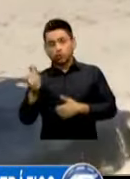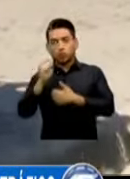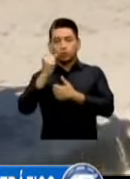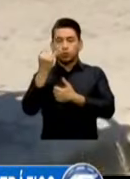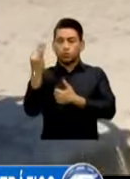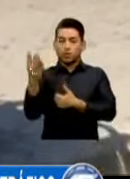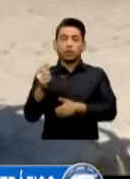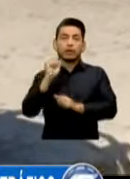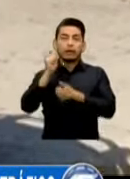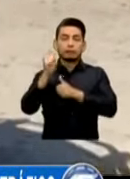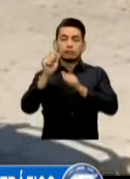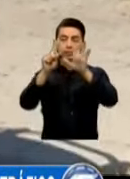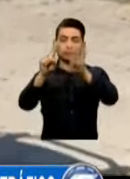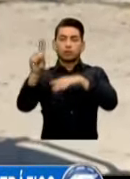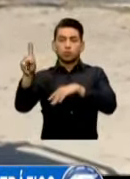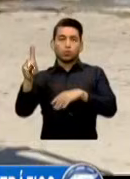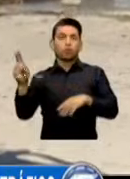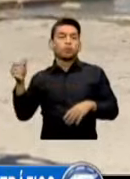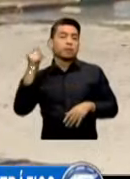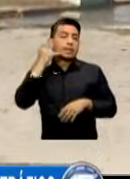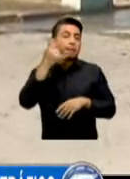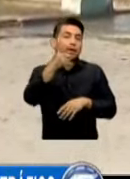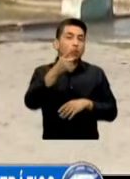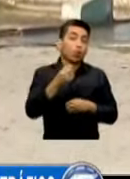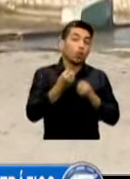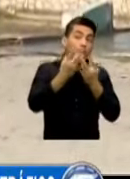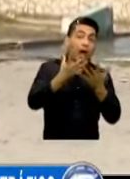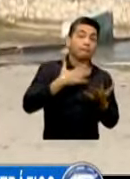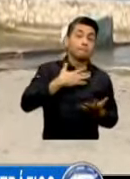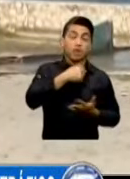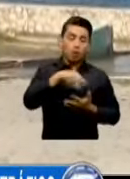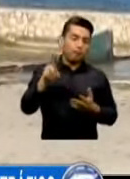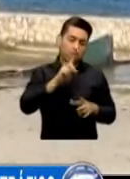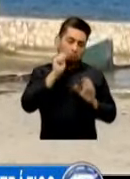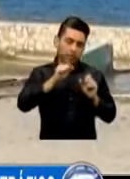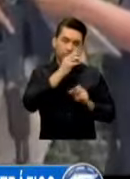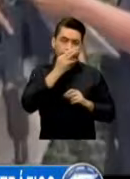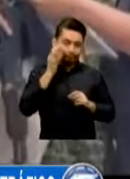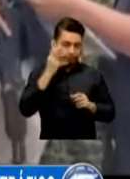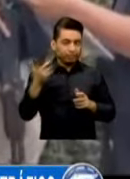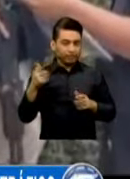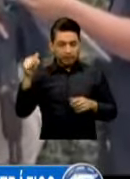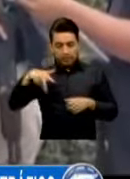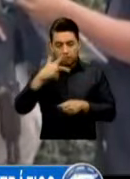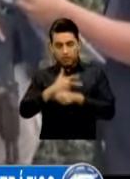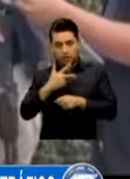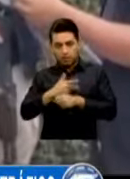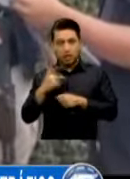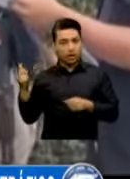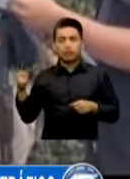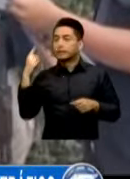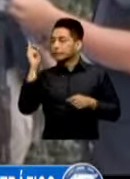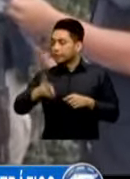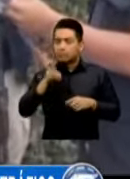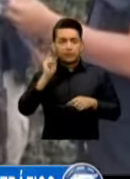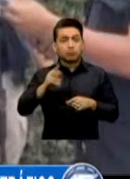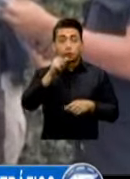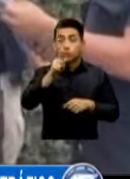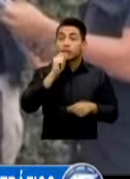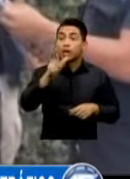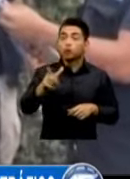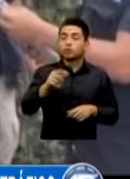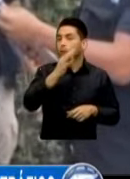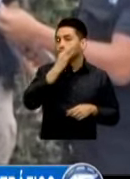Línea confidencial De Crime Stoppers Acá en Guatemala Acá su denuncia Es confidencial Ustedes nos pueden Enviar